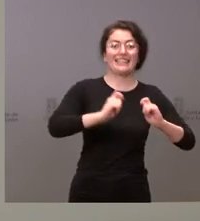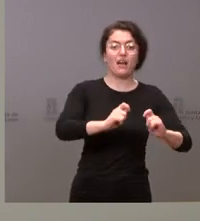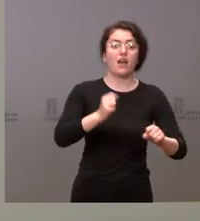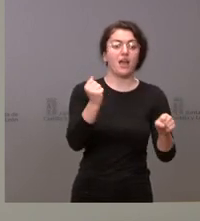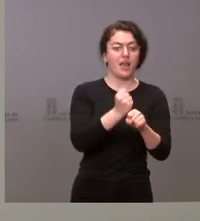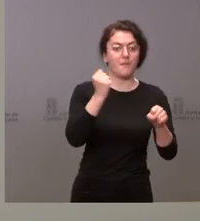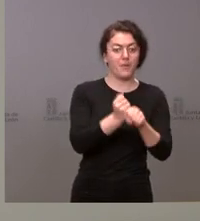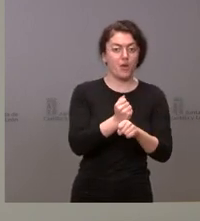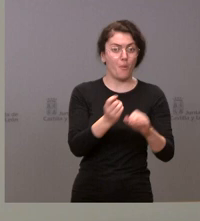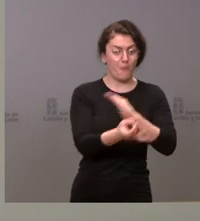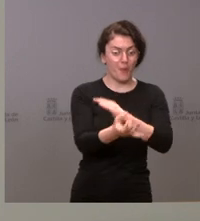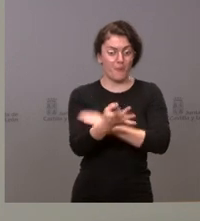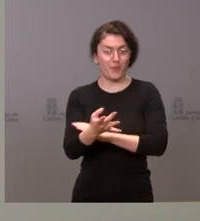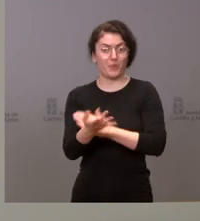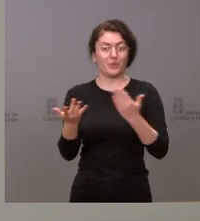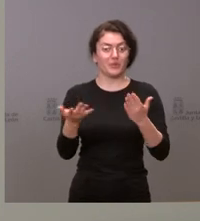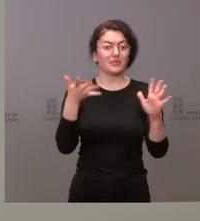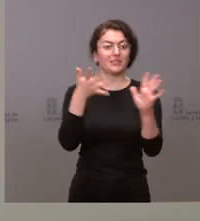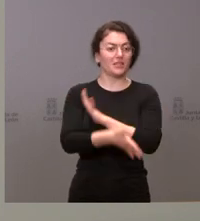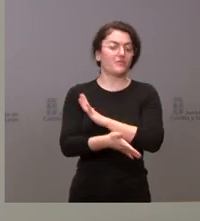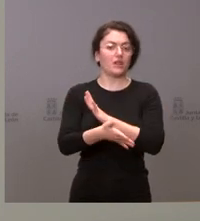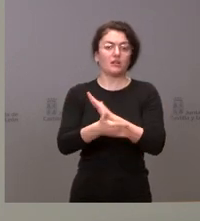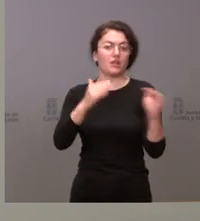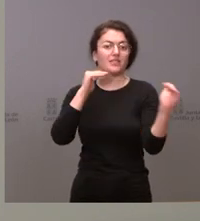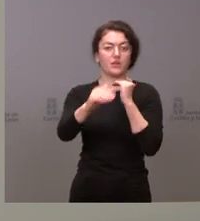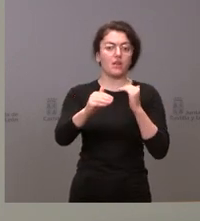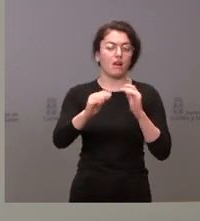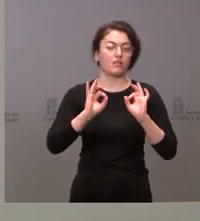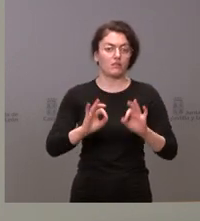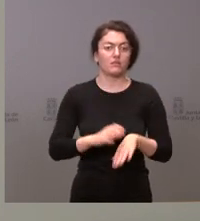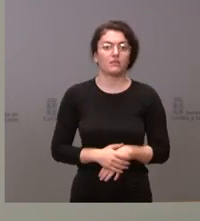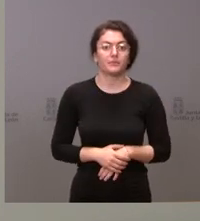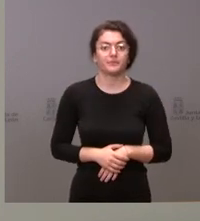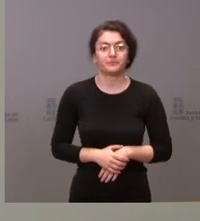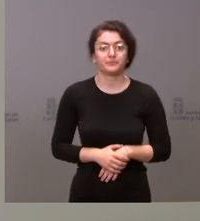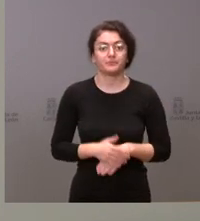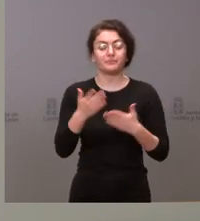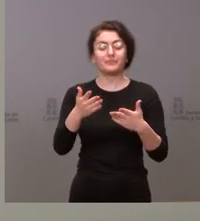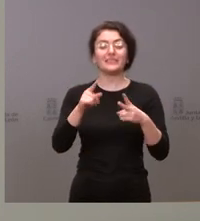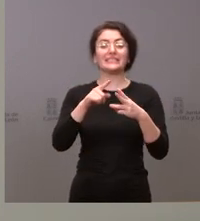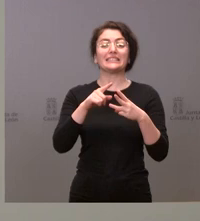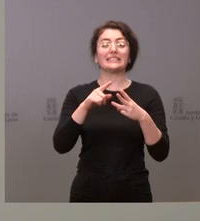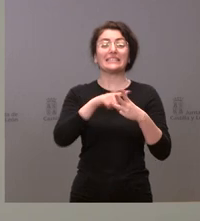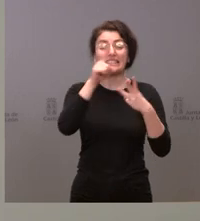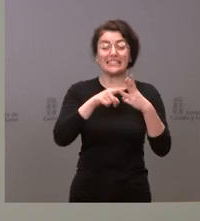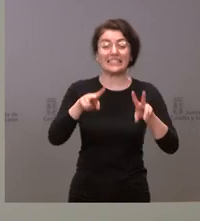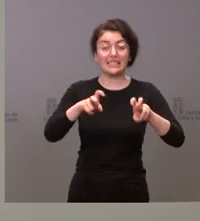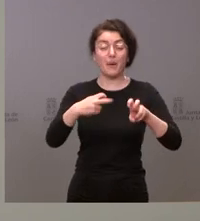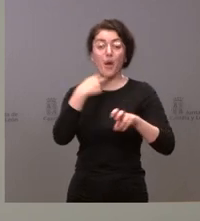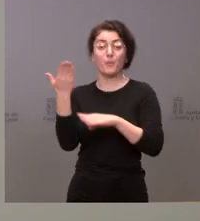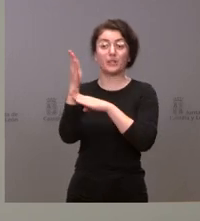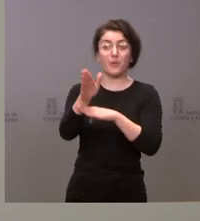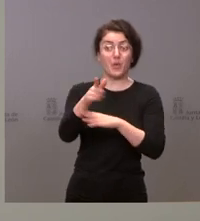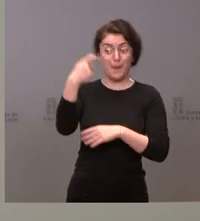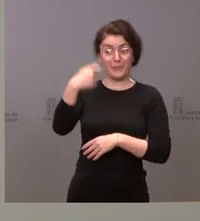que tenemos que mantener para el futuro y a eso tiene que contribuir la estabilidad. Y pregunta usted por la portavocía, pues el presidente de la Junta de